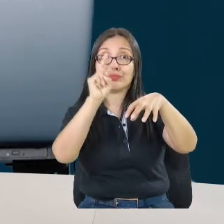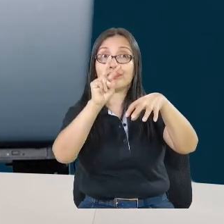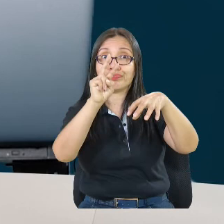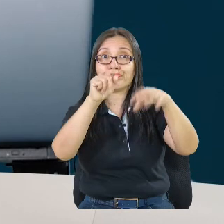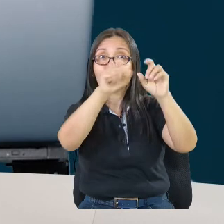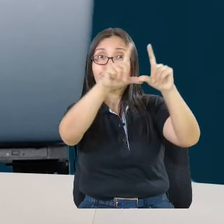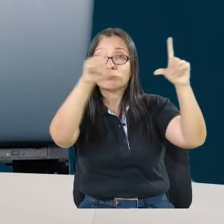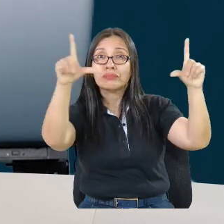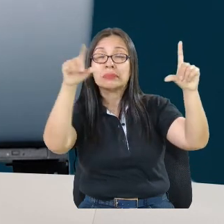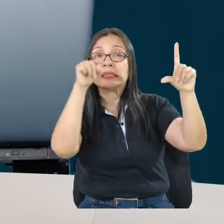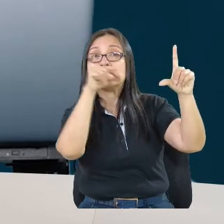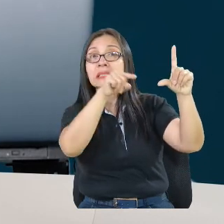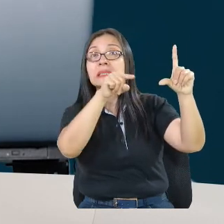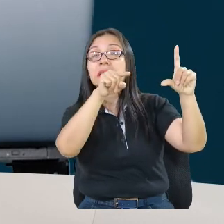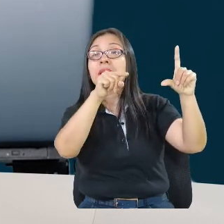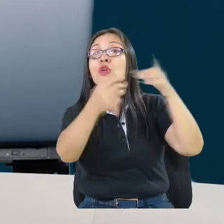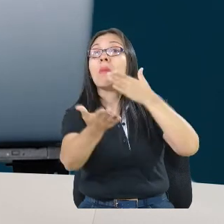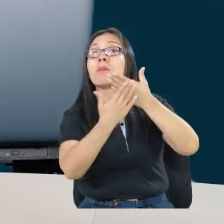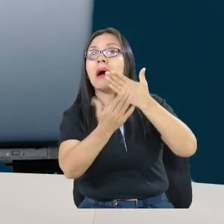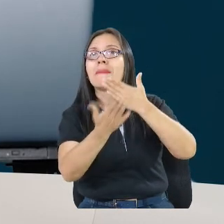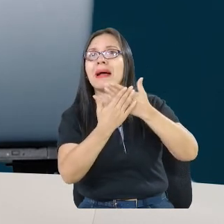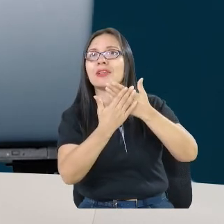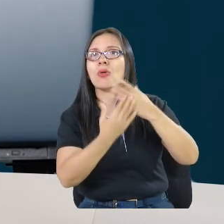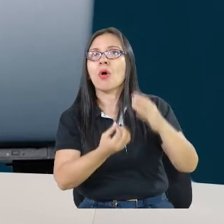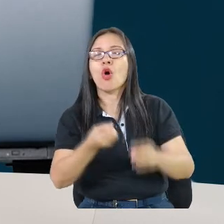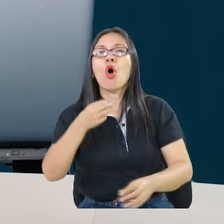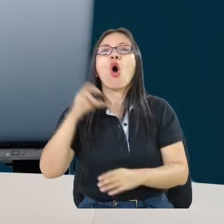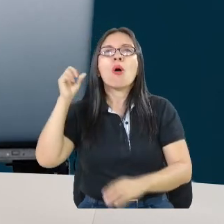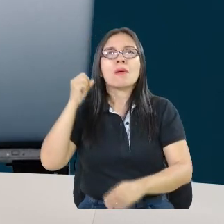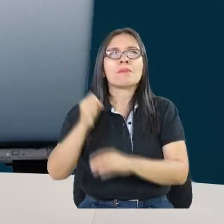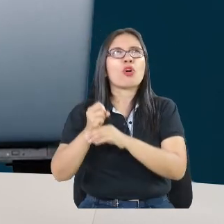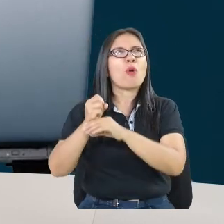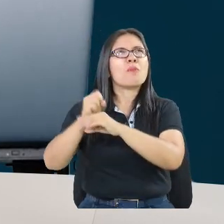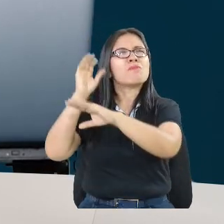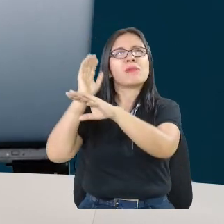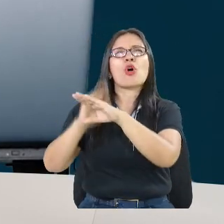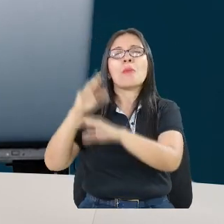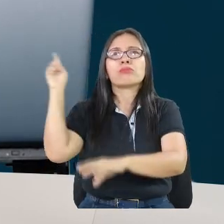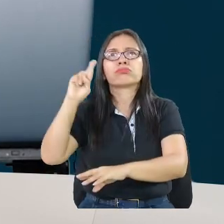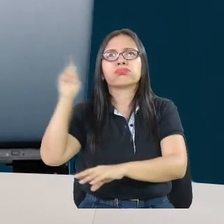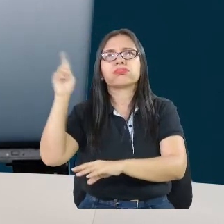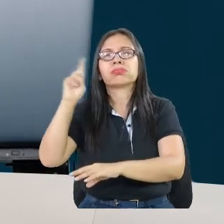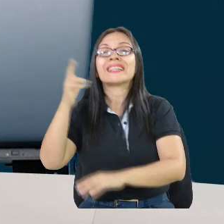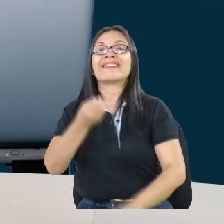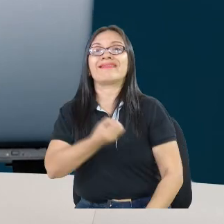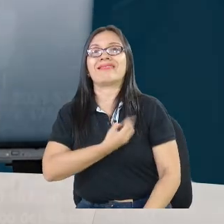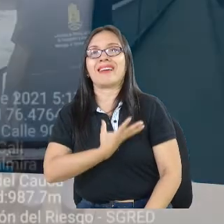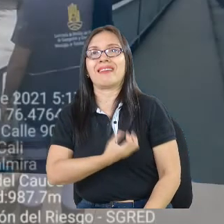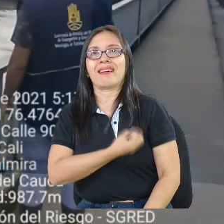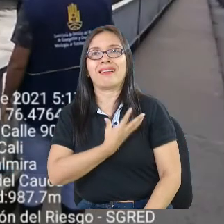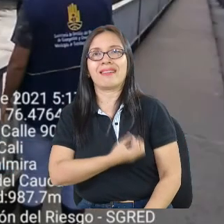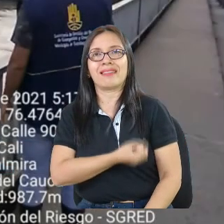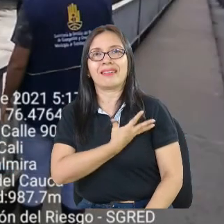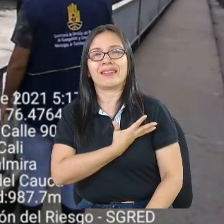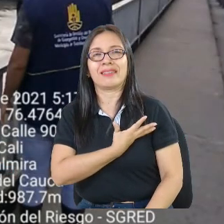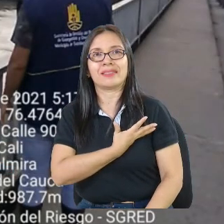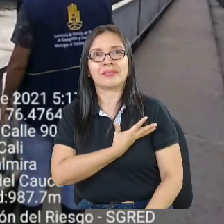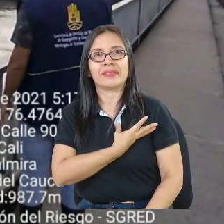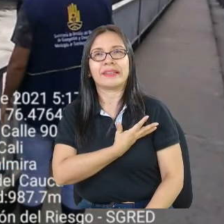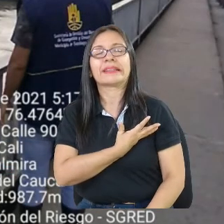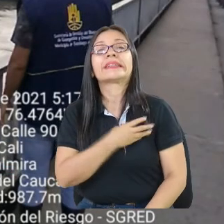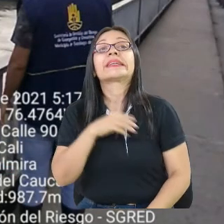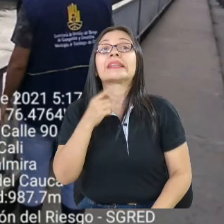Y llegó a la alerta naranja y se mantuvo. Y por eso, digamos, que se tomó la decisión de hacer la declaración de la alerta naranja.